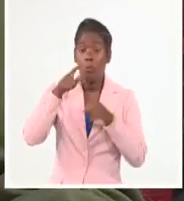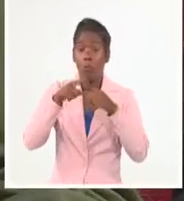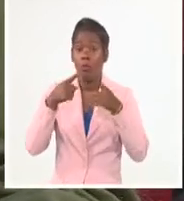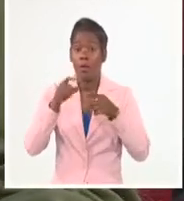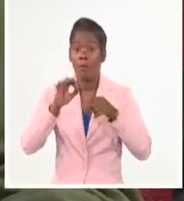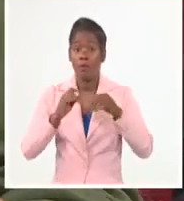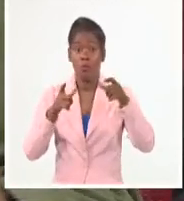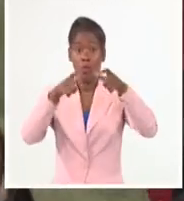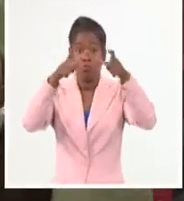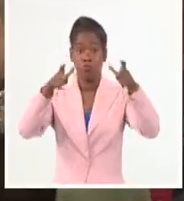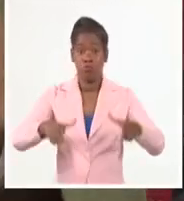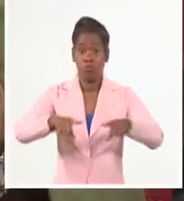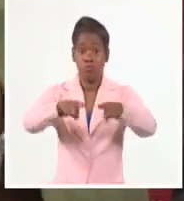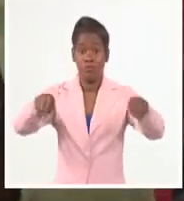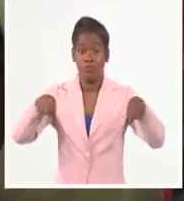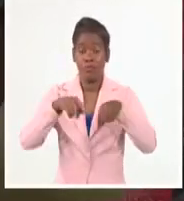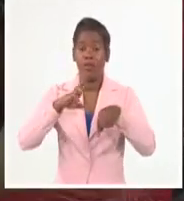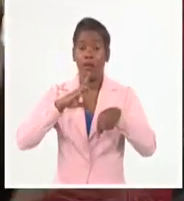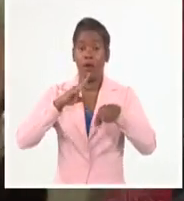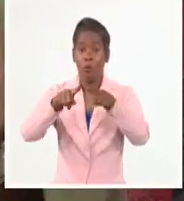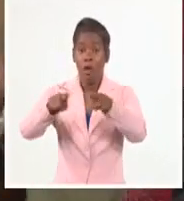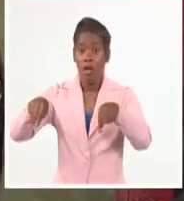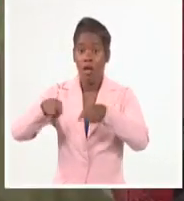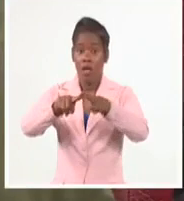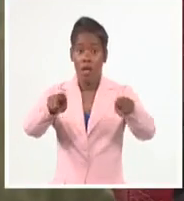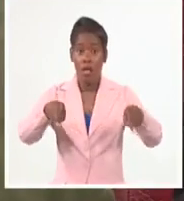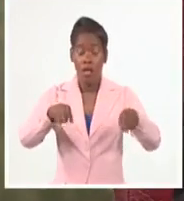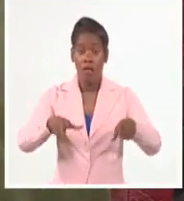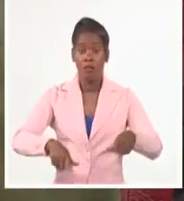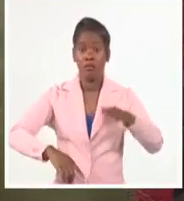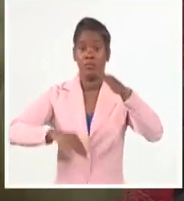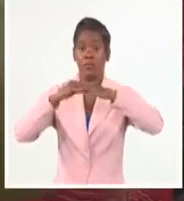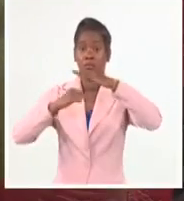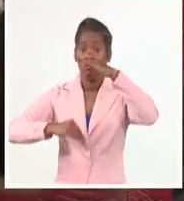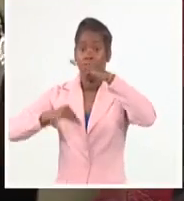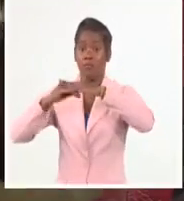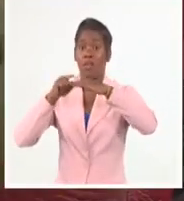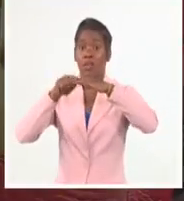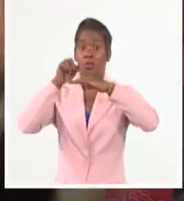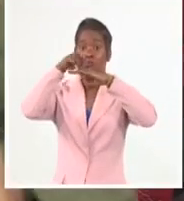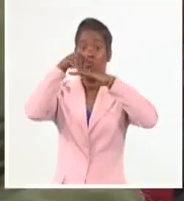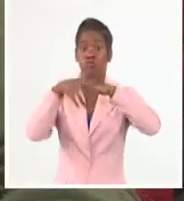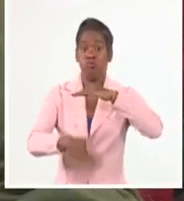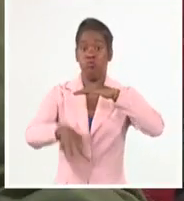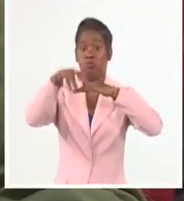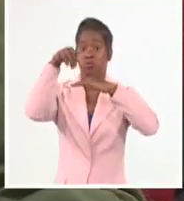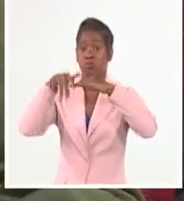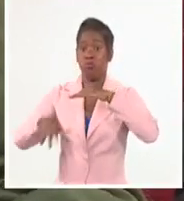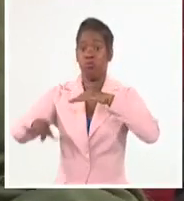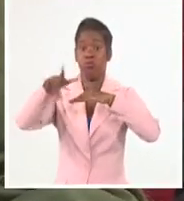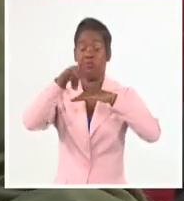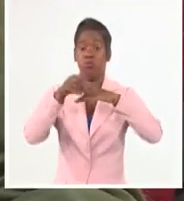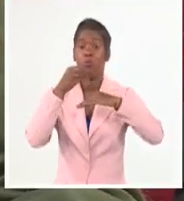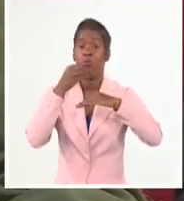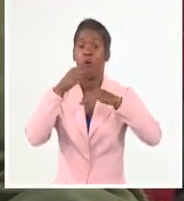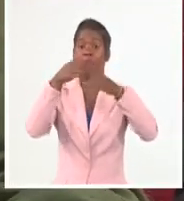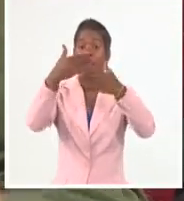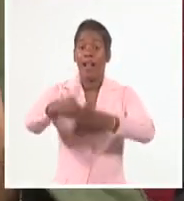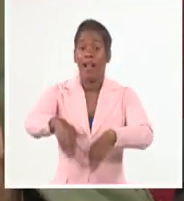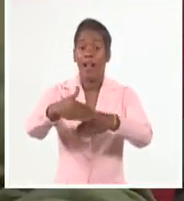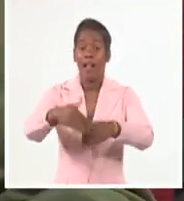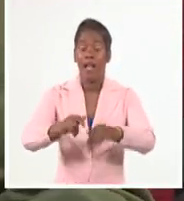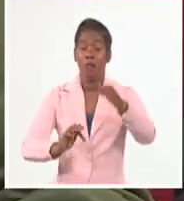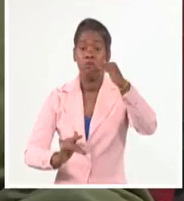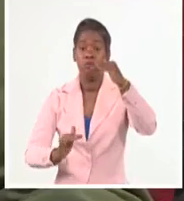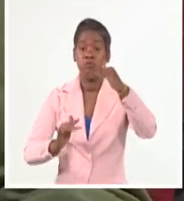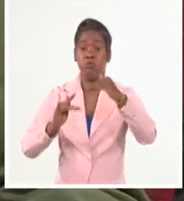95% un paso más y van a estar vistiendo. Y esas aguas nos van a crear inundaciones. Como lo conocemos.